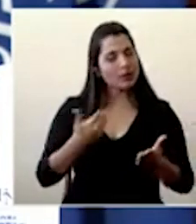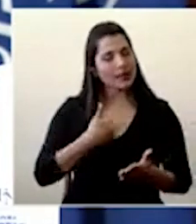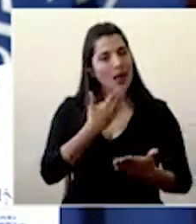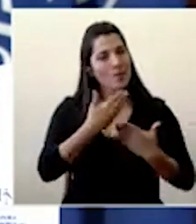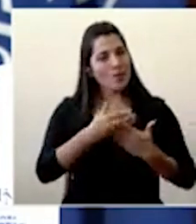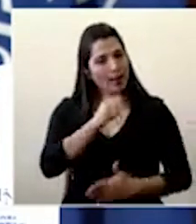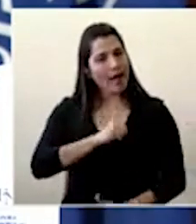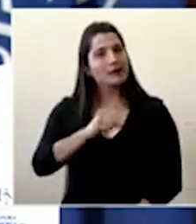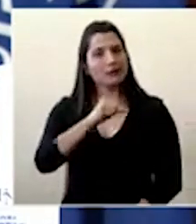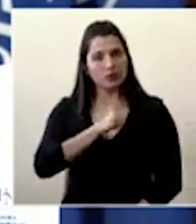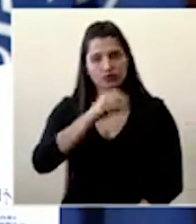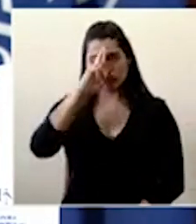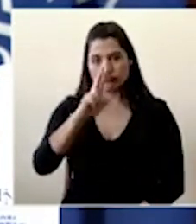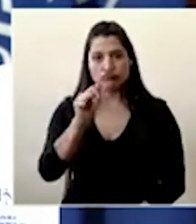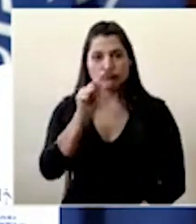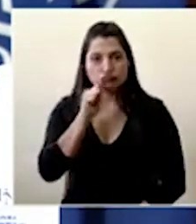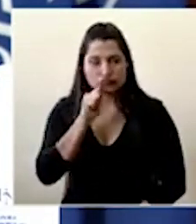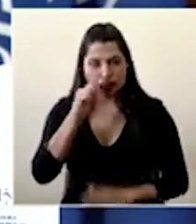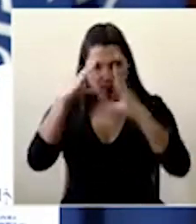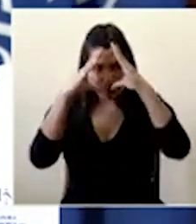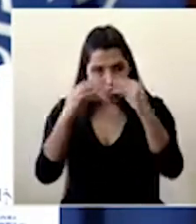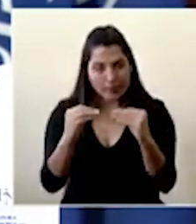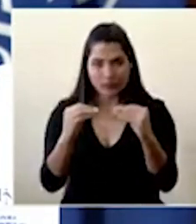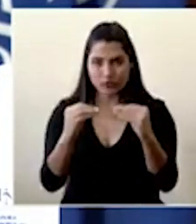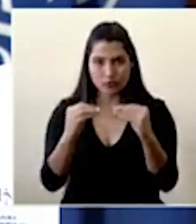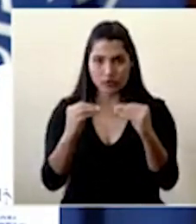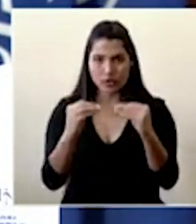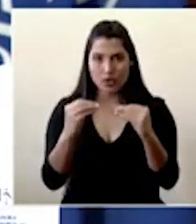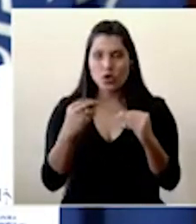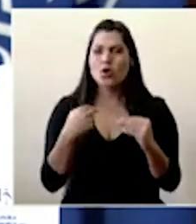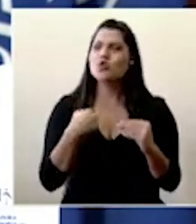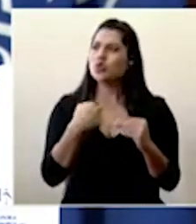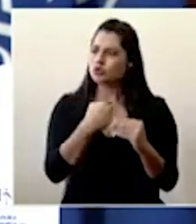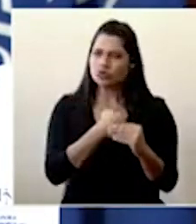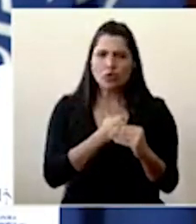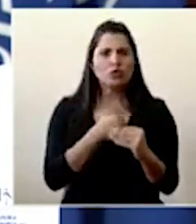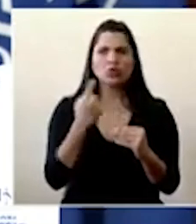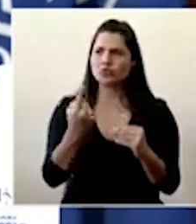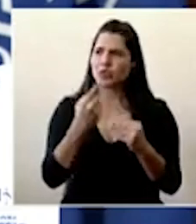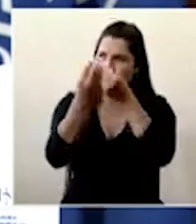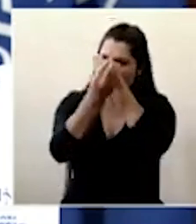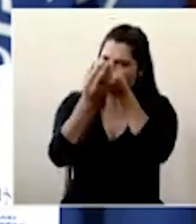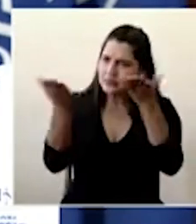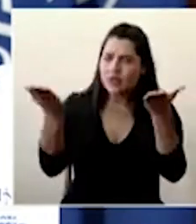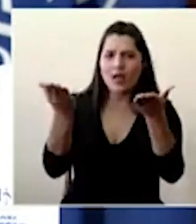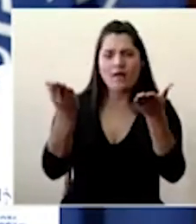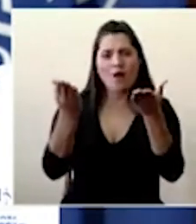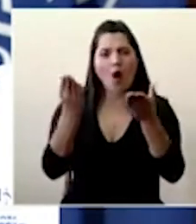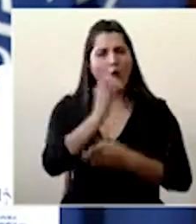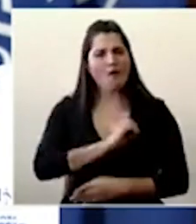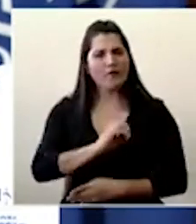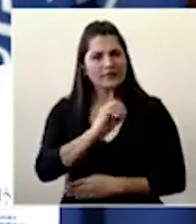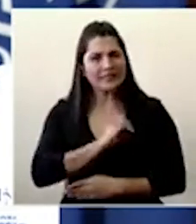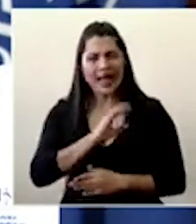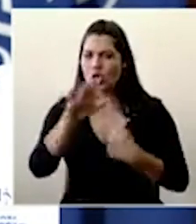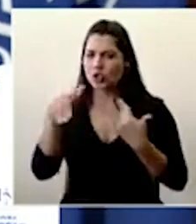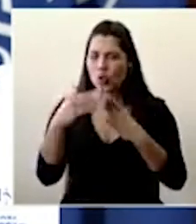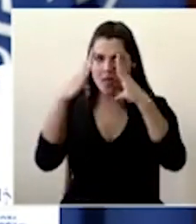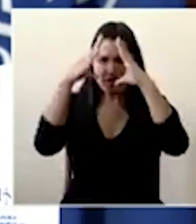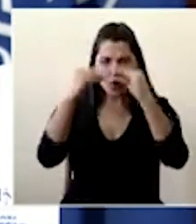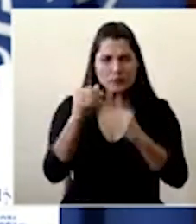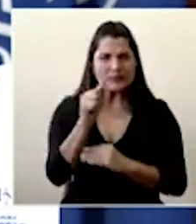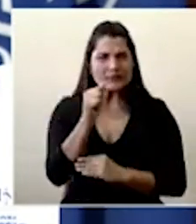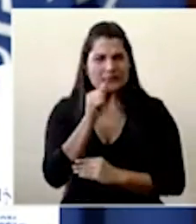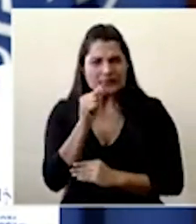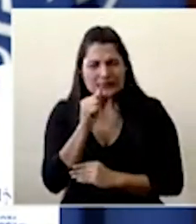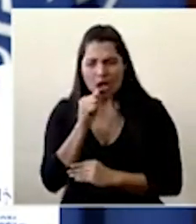manejando una corta de información al mediodía un poquito después donde damos la información oficial todo lo que es información confidencial se